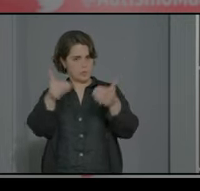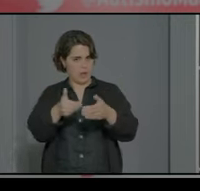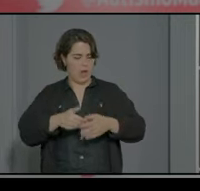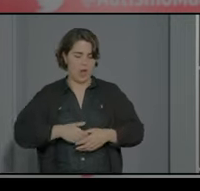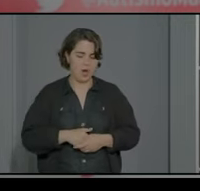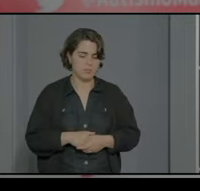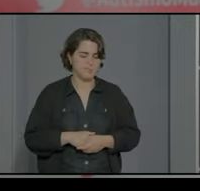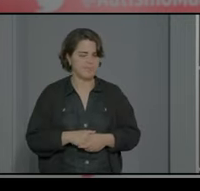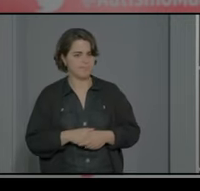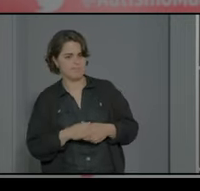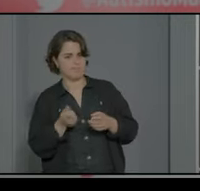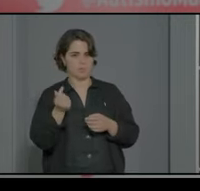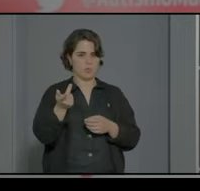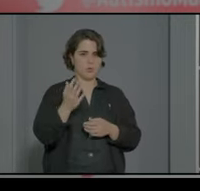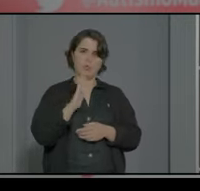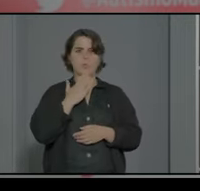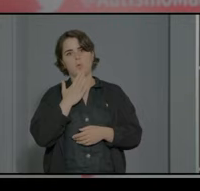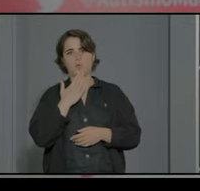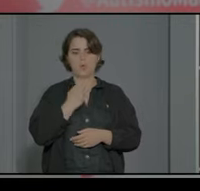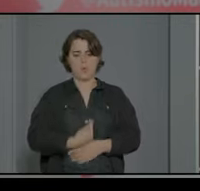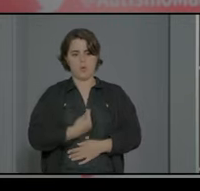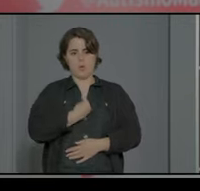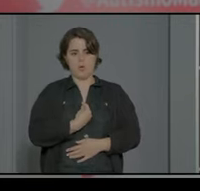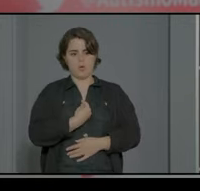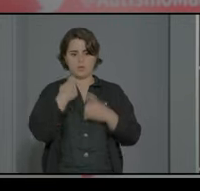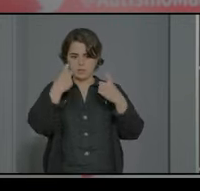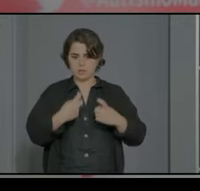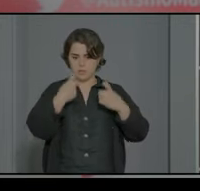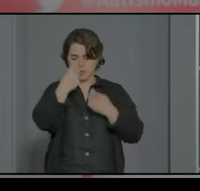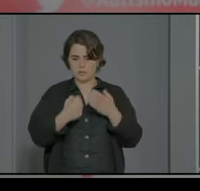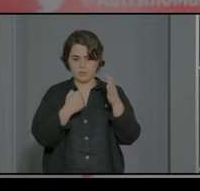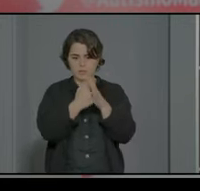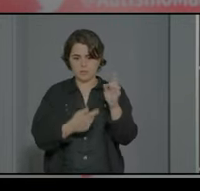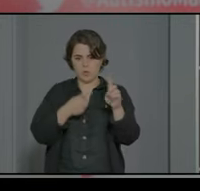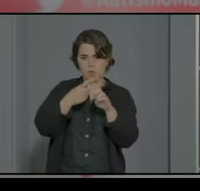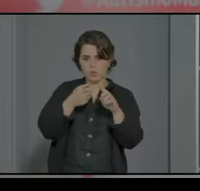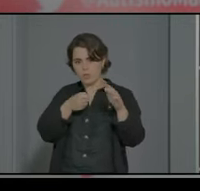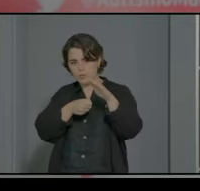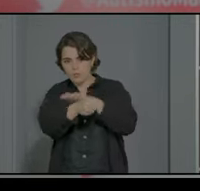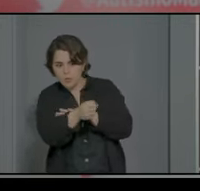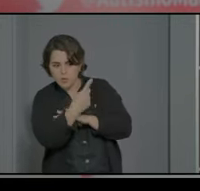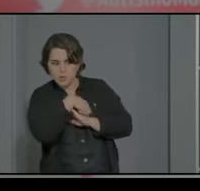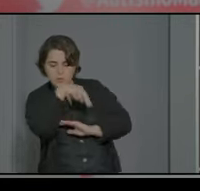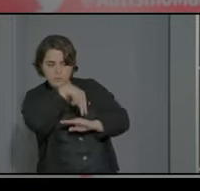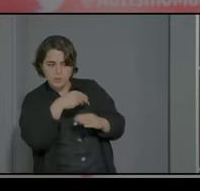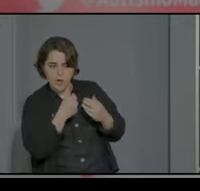esto da una cifra así como de susto claro es que hacemos todos los esfuerzos para mandarles para llegar para estar